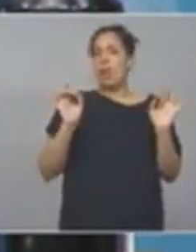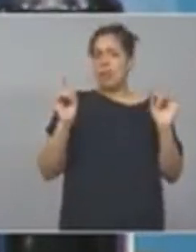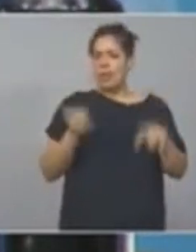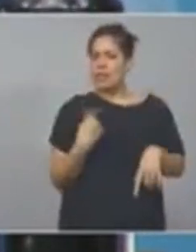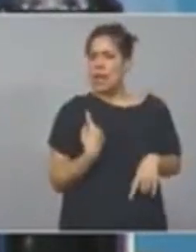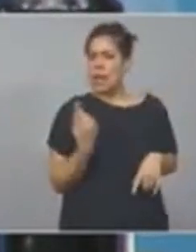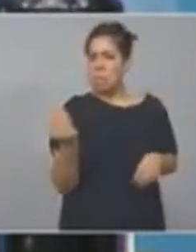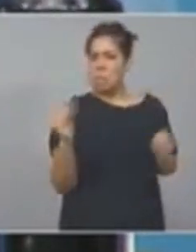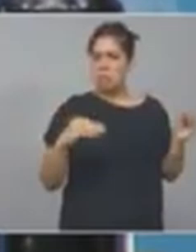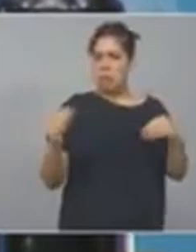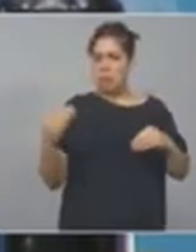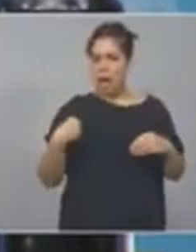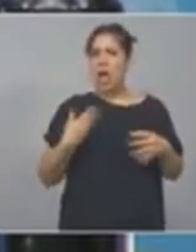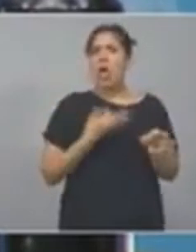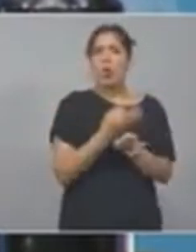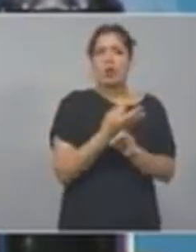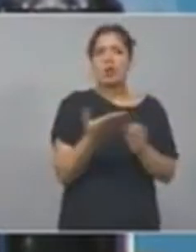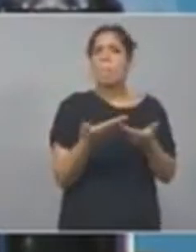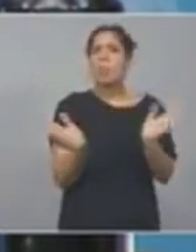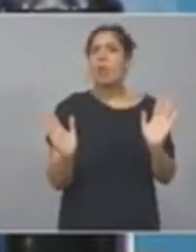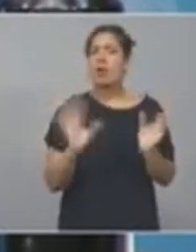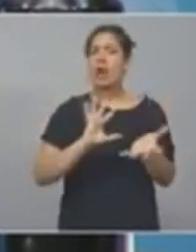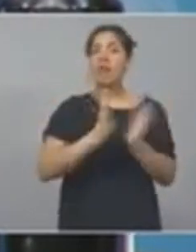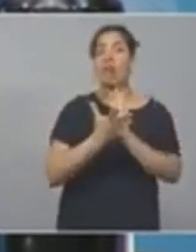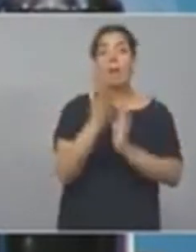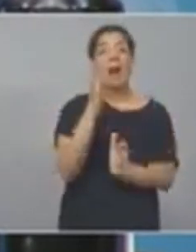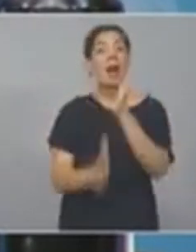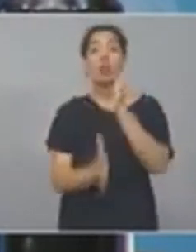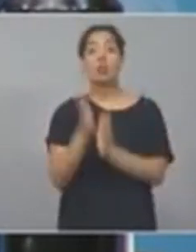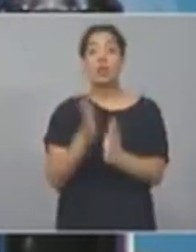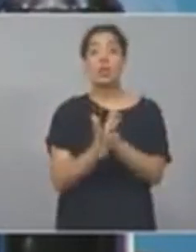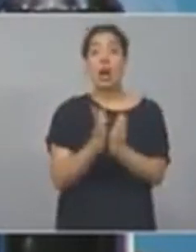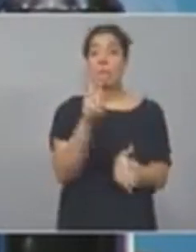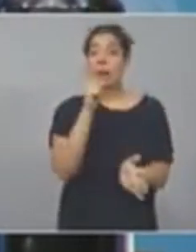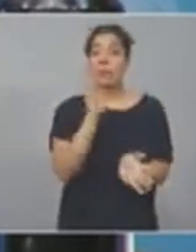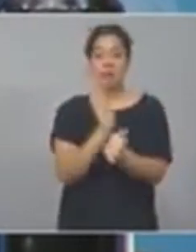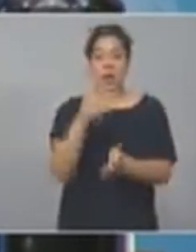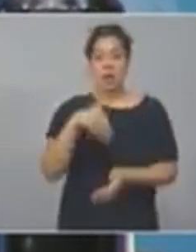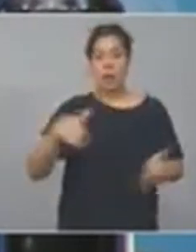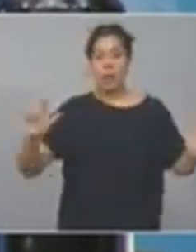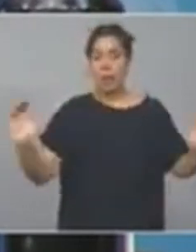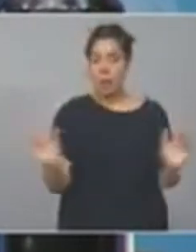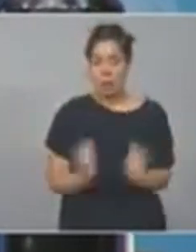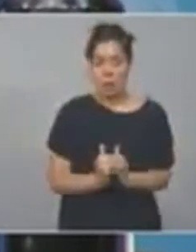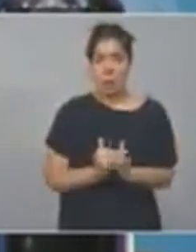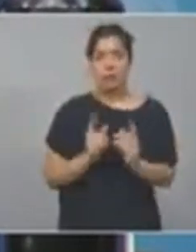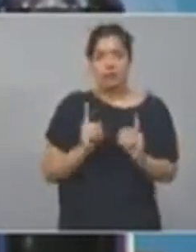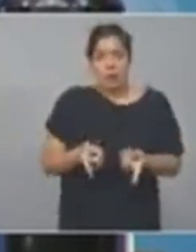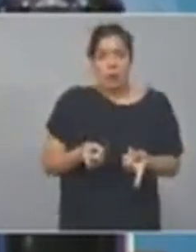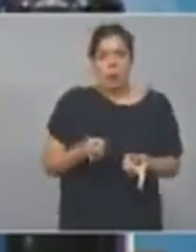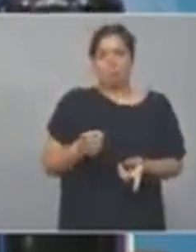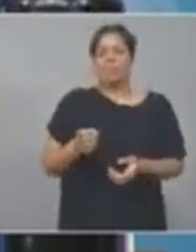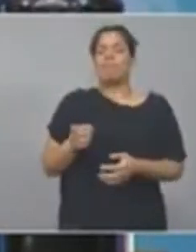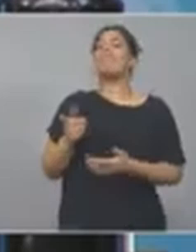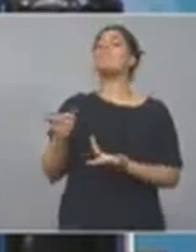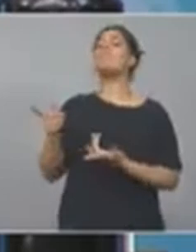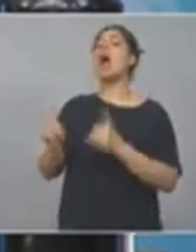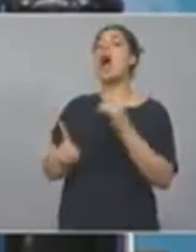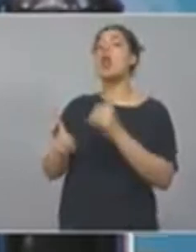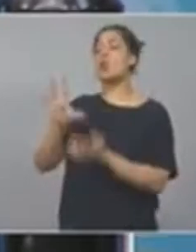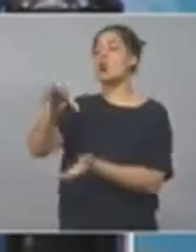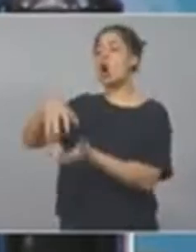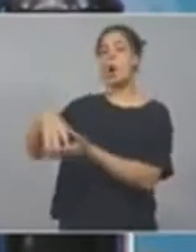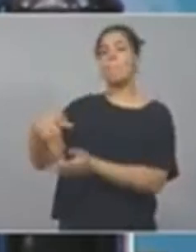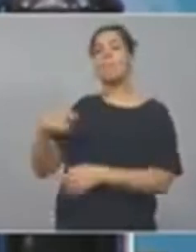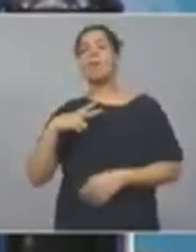pública en su modalidad gratuita, porque aquí hay pública subsidiada de gestión privada, privada